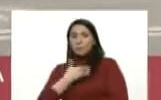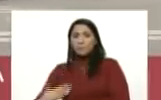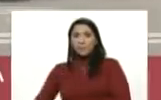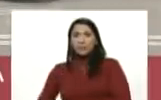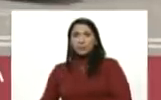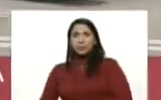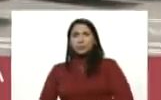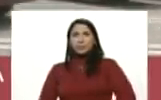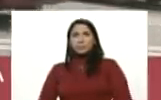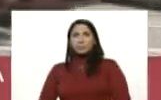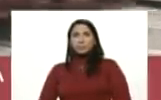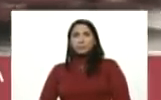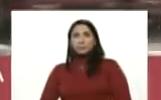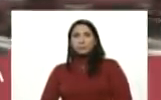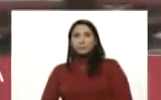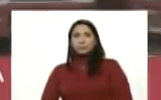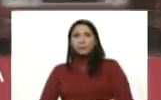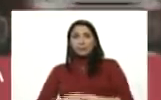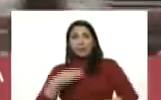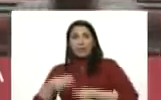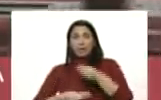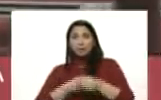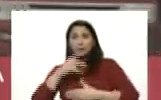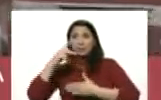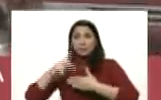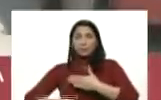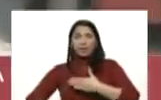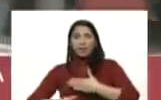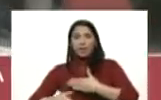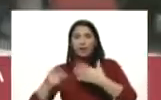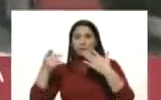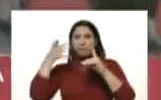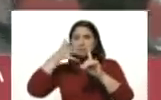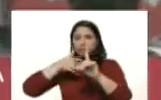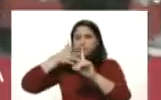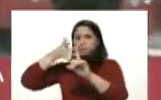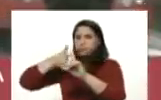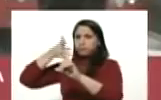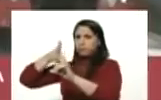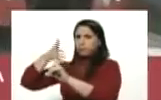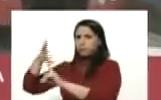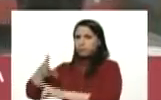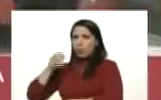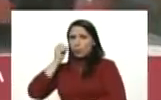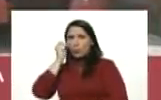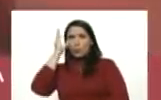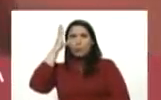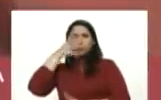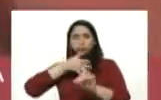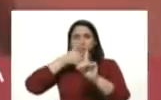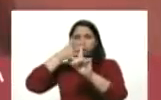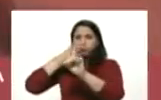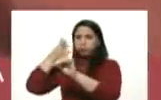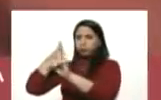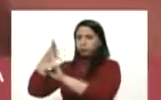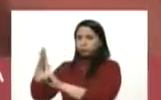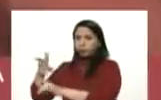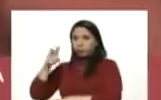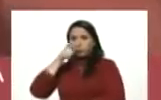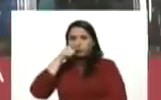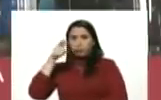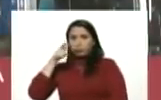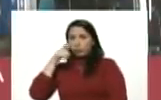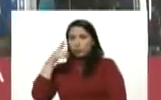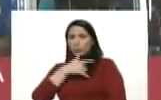que se está llevando a cabo un plan de adiestramiento y capacitación rectorizado por la